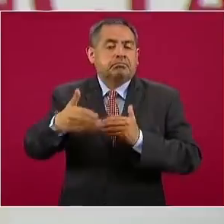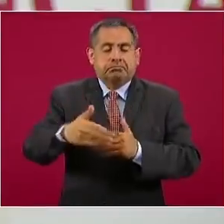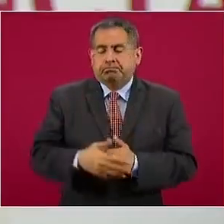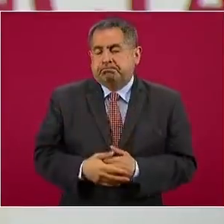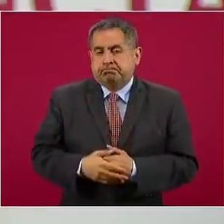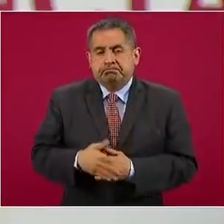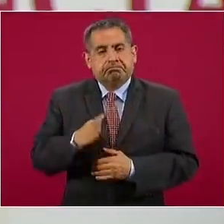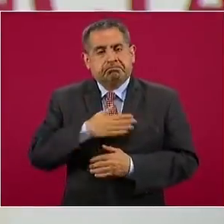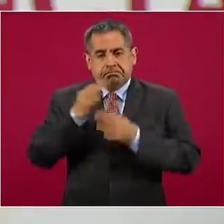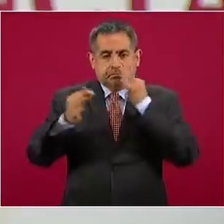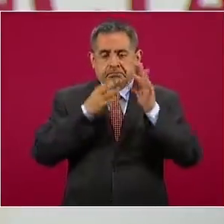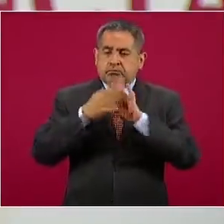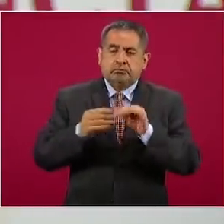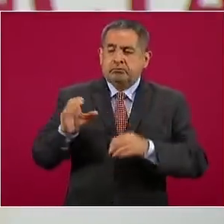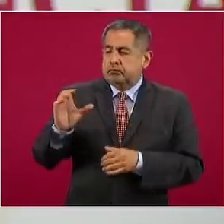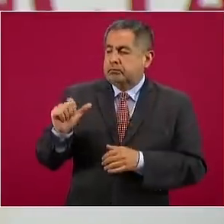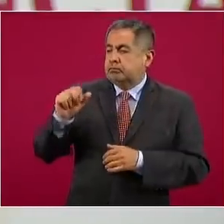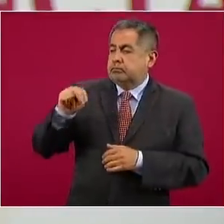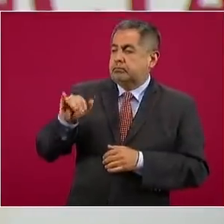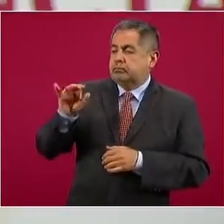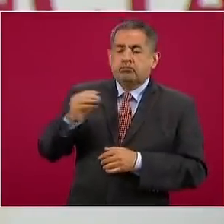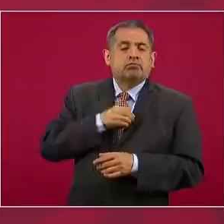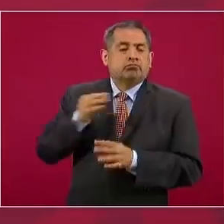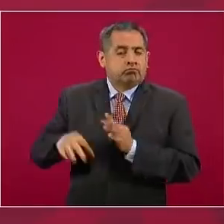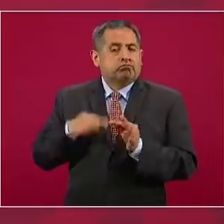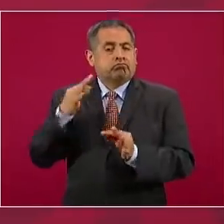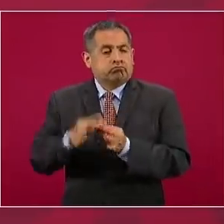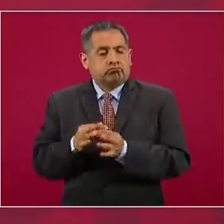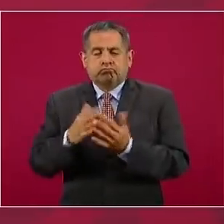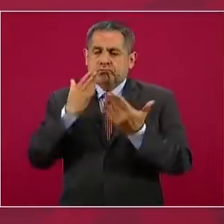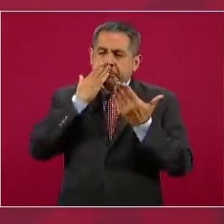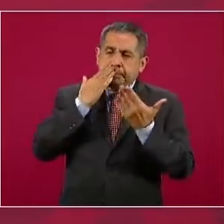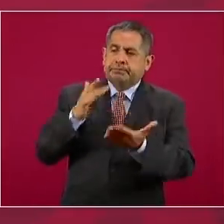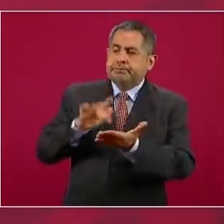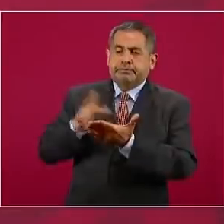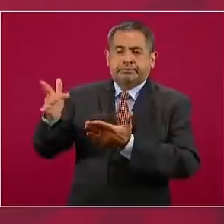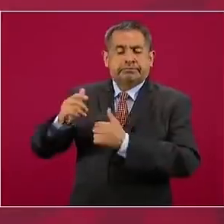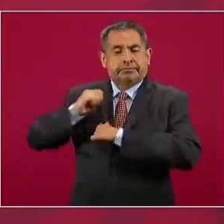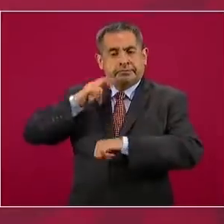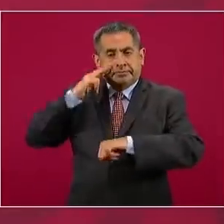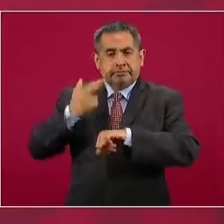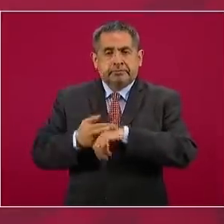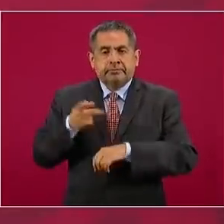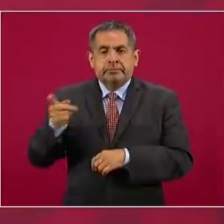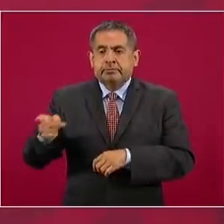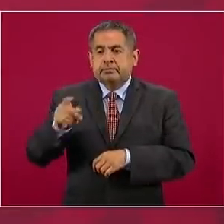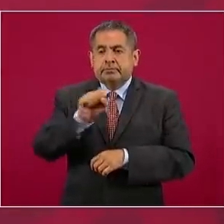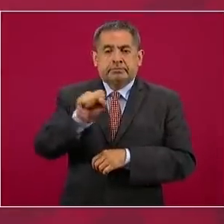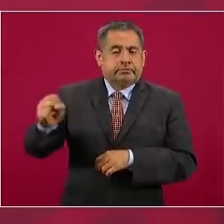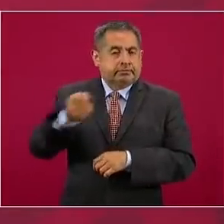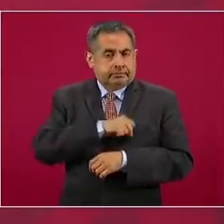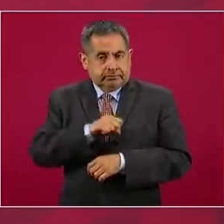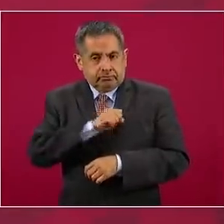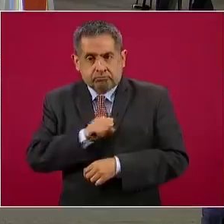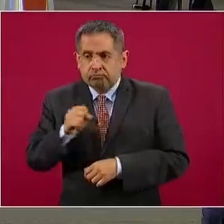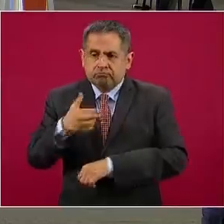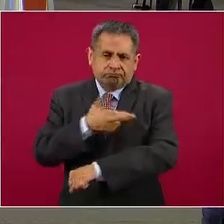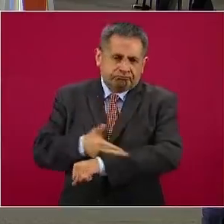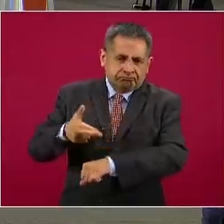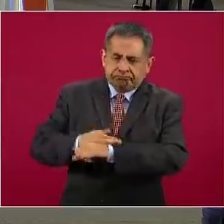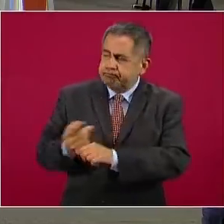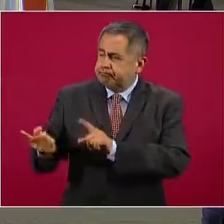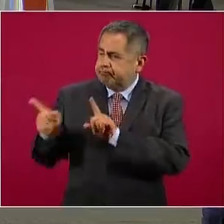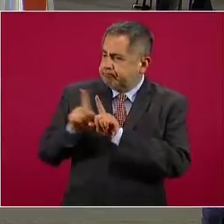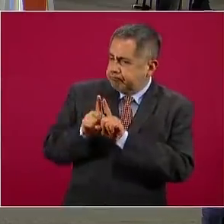cumplió este compromiso. Nuestro profundo agradecimiento a la Cancillería, a la Secretaría de Salud, porque sin su